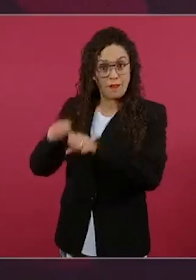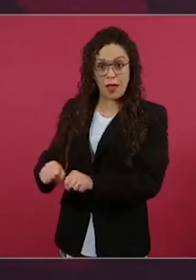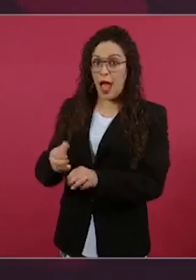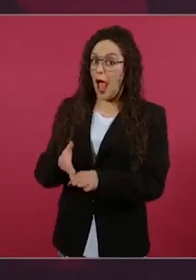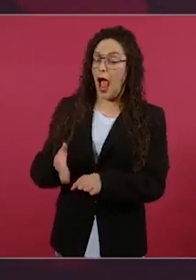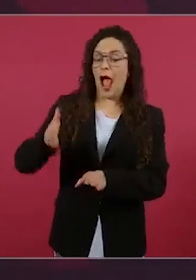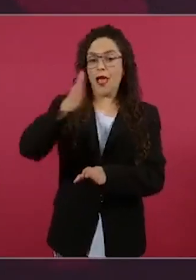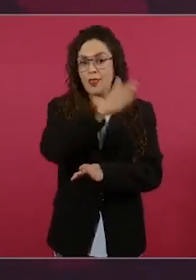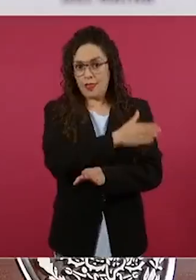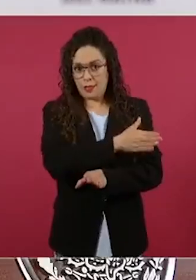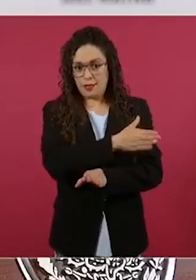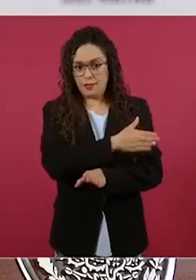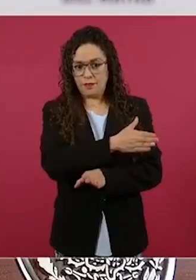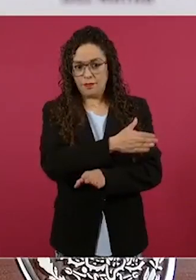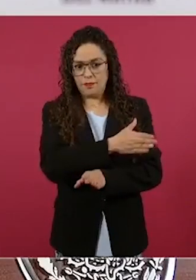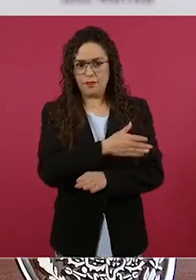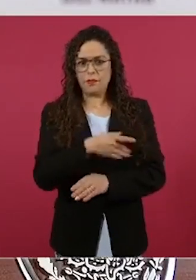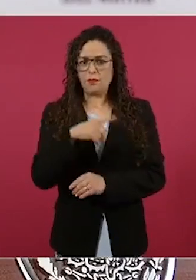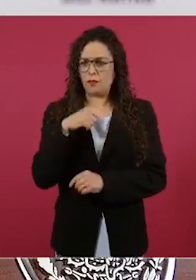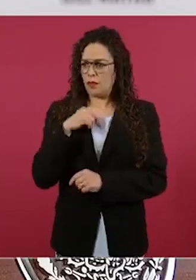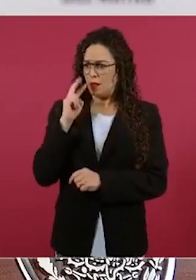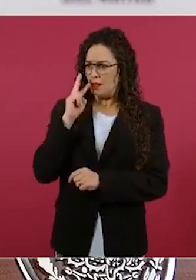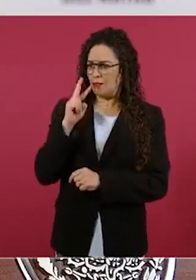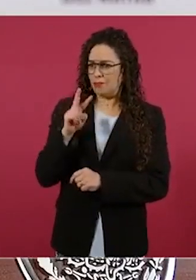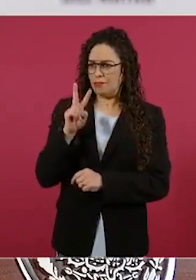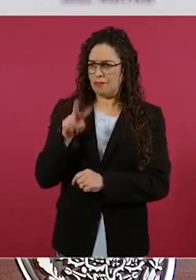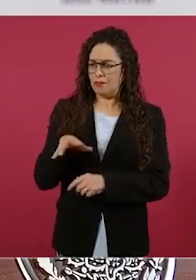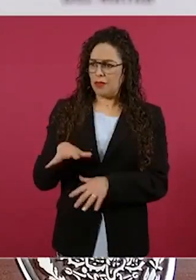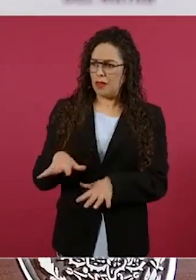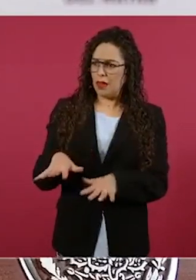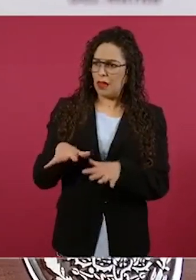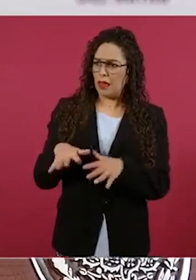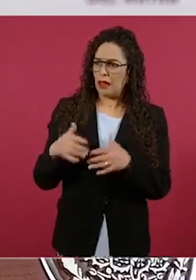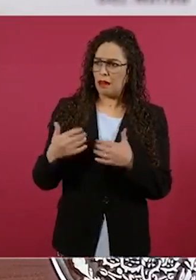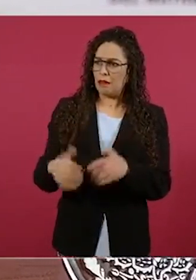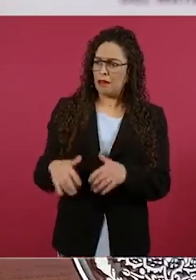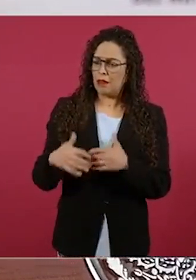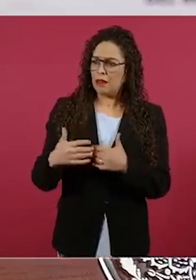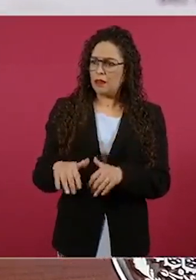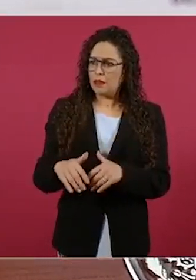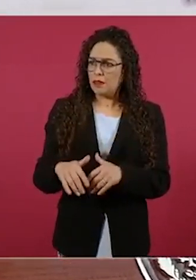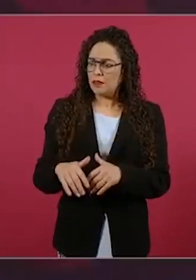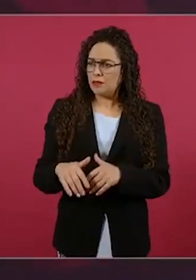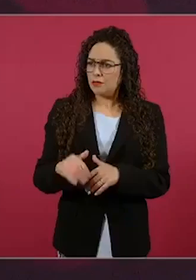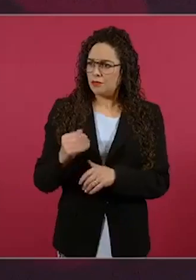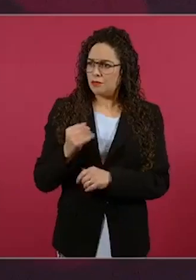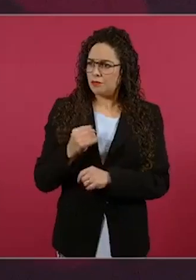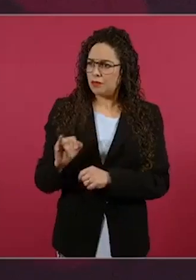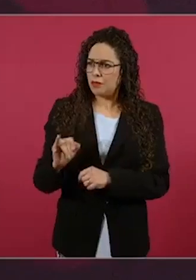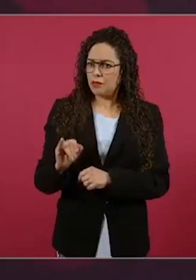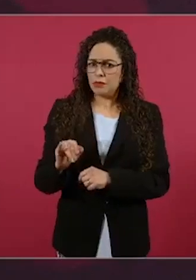Pero lo que más me llamó la atención es que le dice, bueno, ¿y qué haces aquí